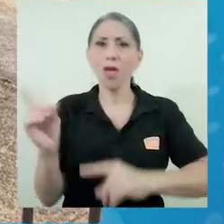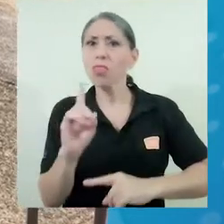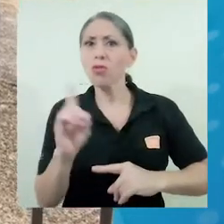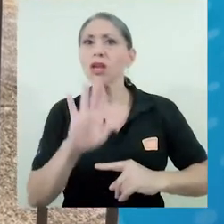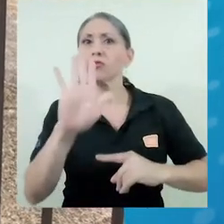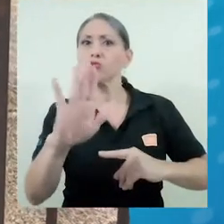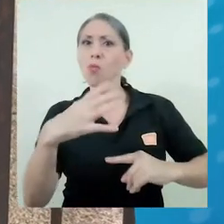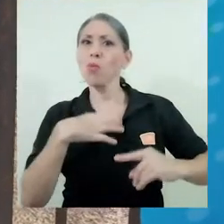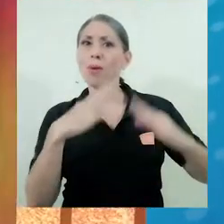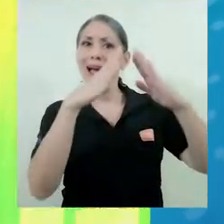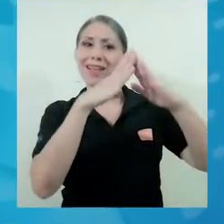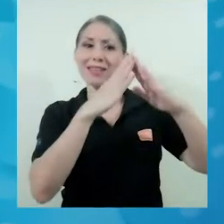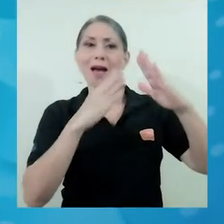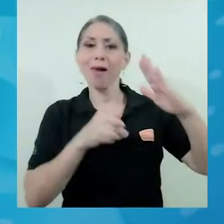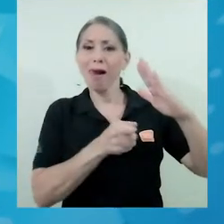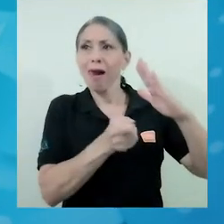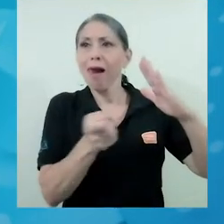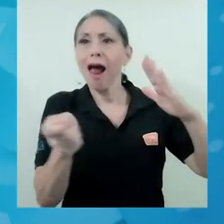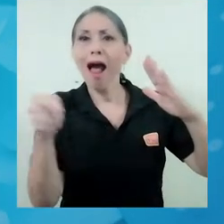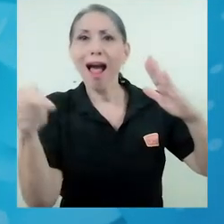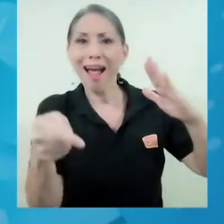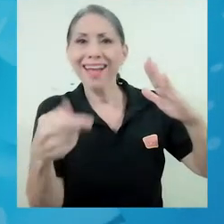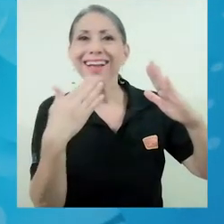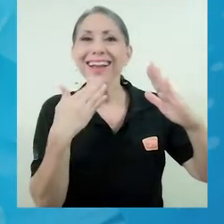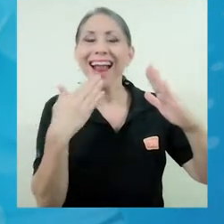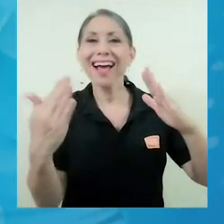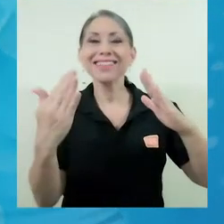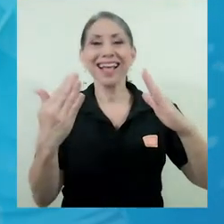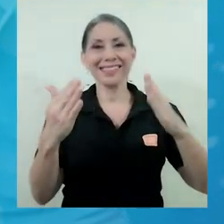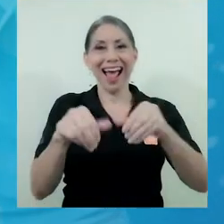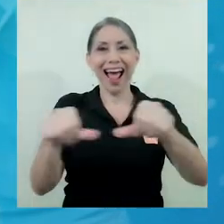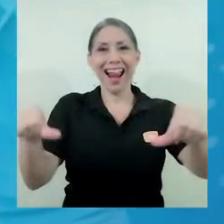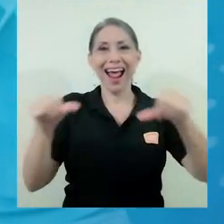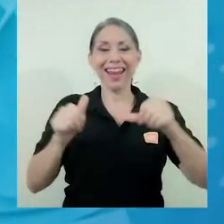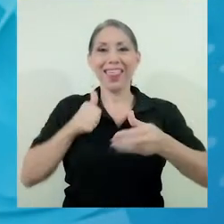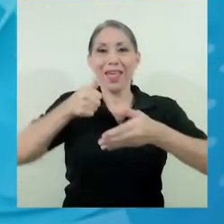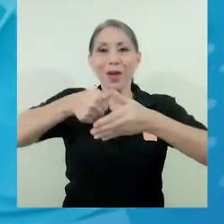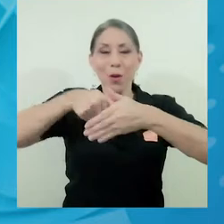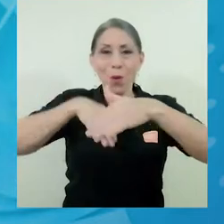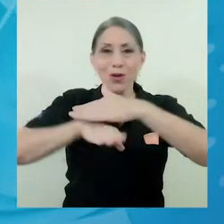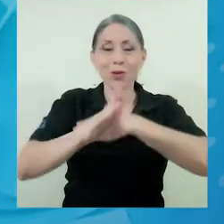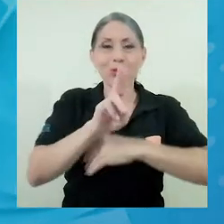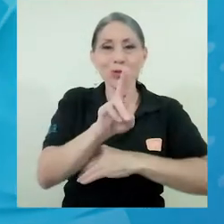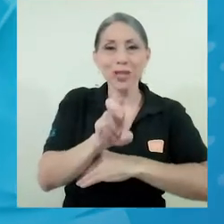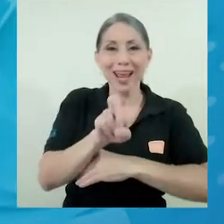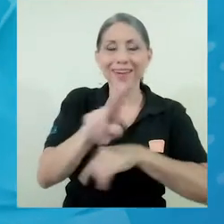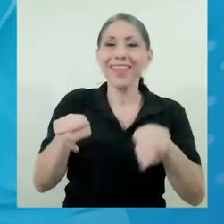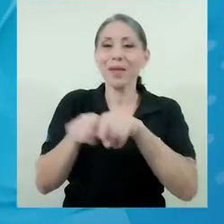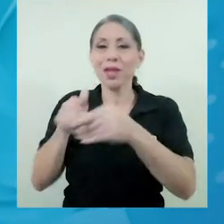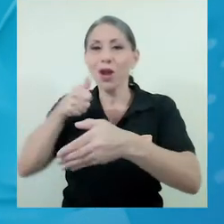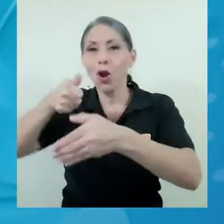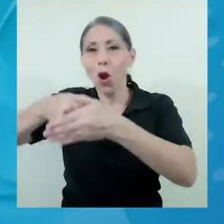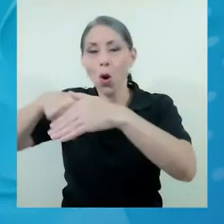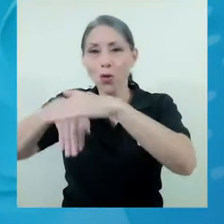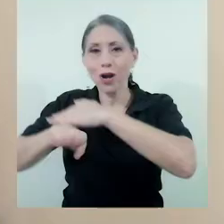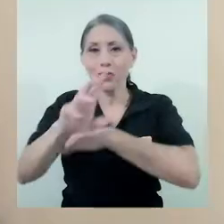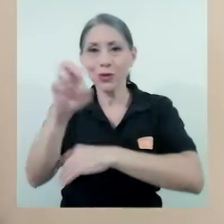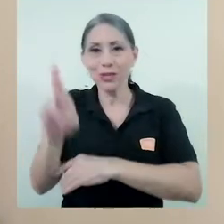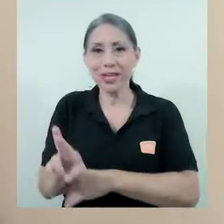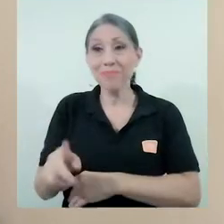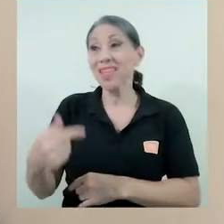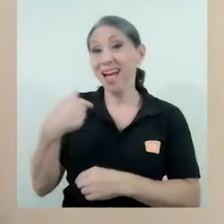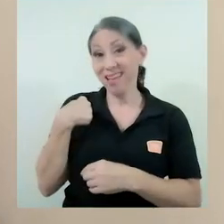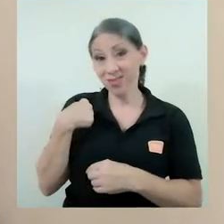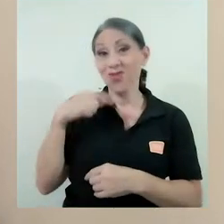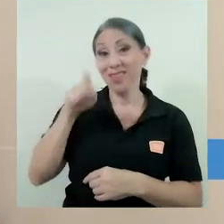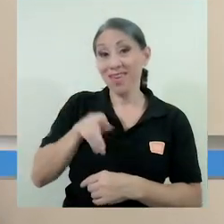en el portón de su casa, gracias al esfuerzo de la sección de correos de la UCR y a Correos de Costa Rica. Me